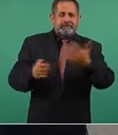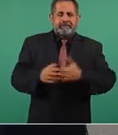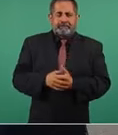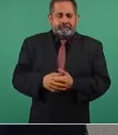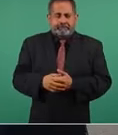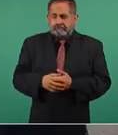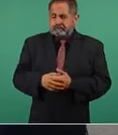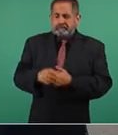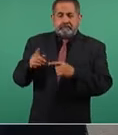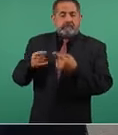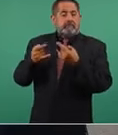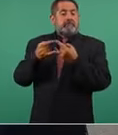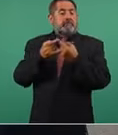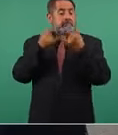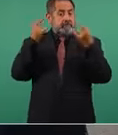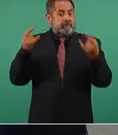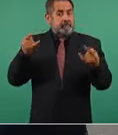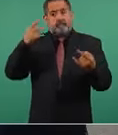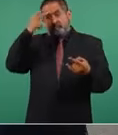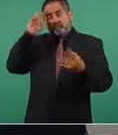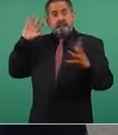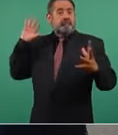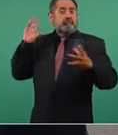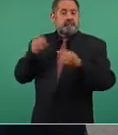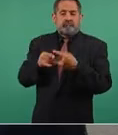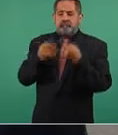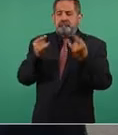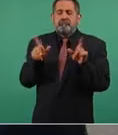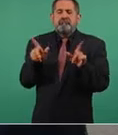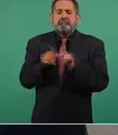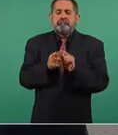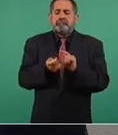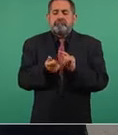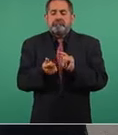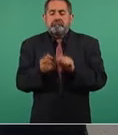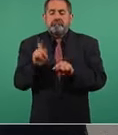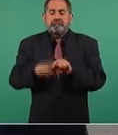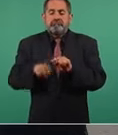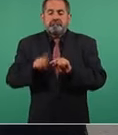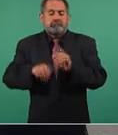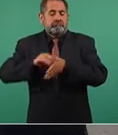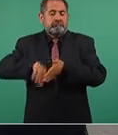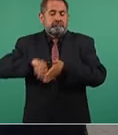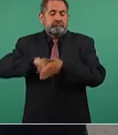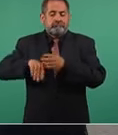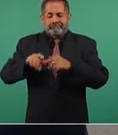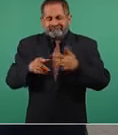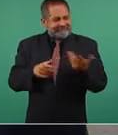redujeron la historia a la nada. Pero no sólo eso,